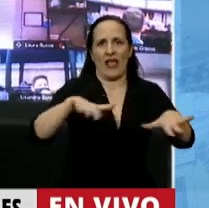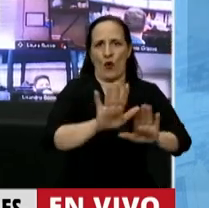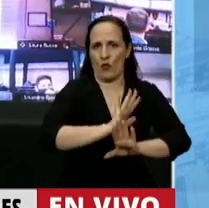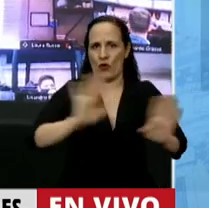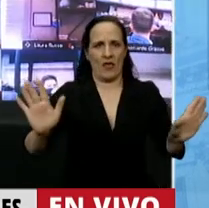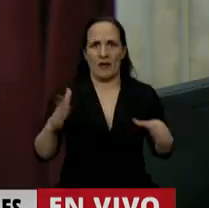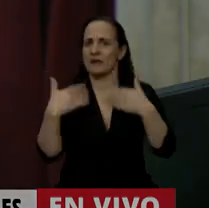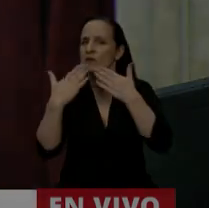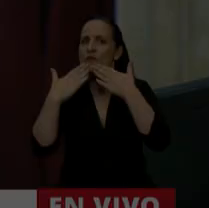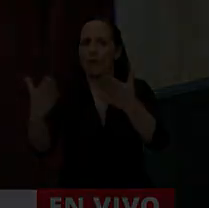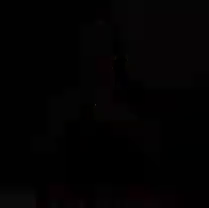Muchas gracias. Gracias, diputada.